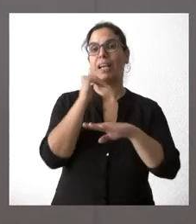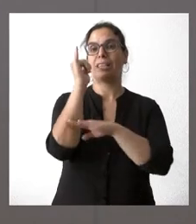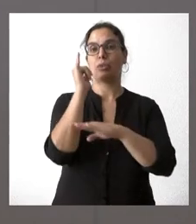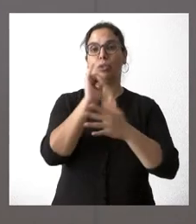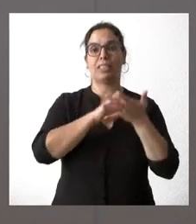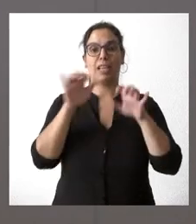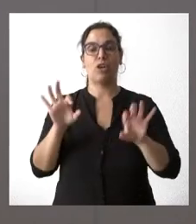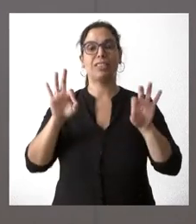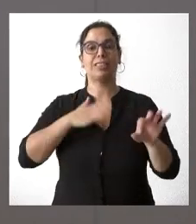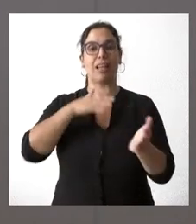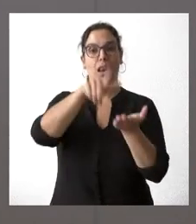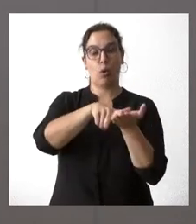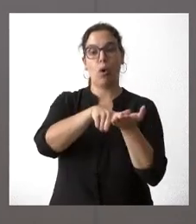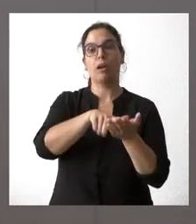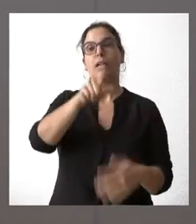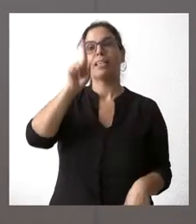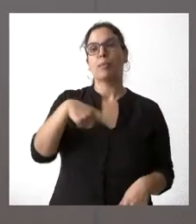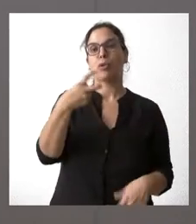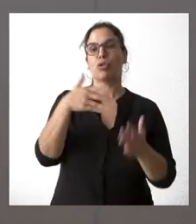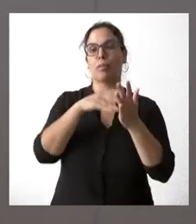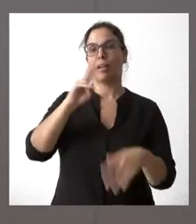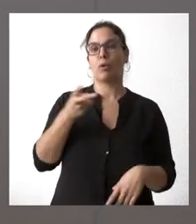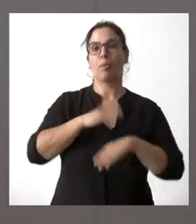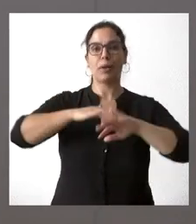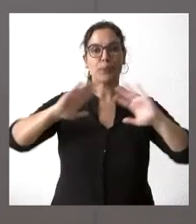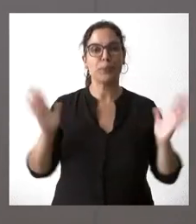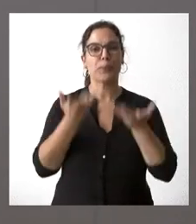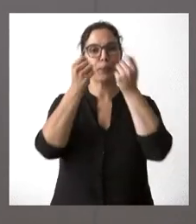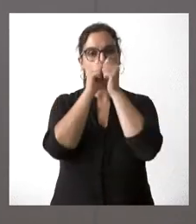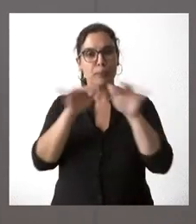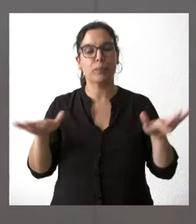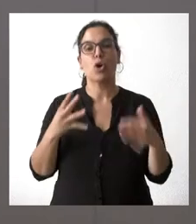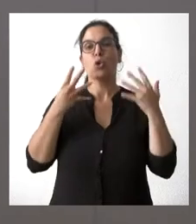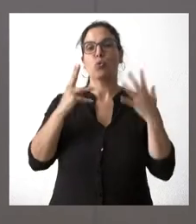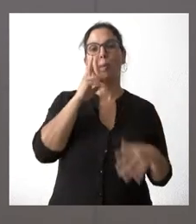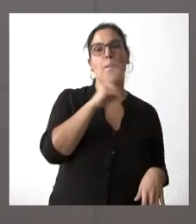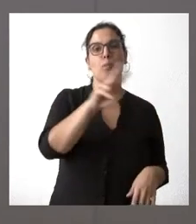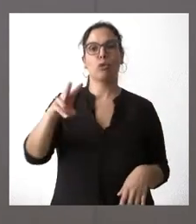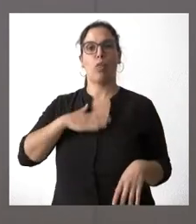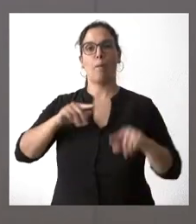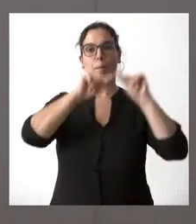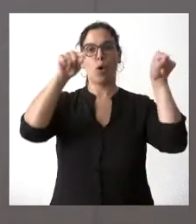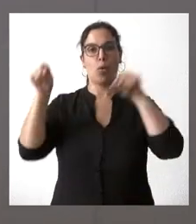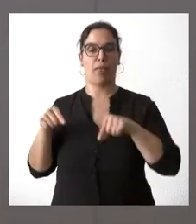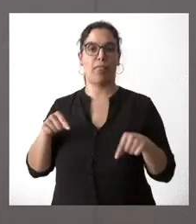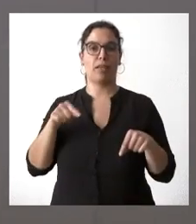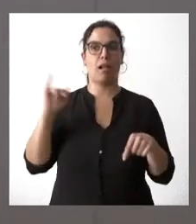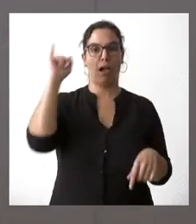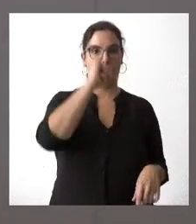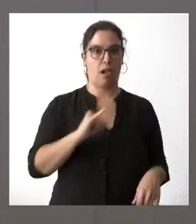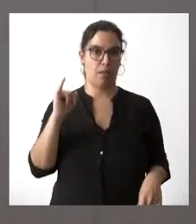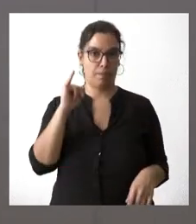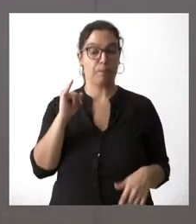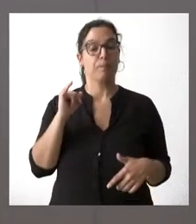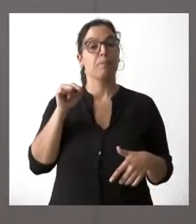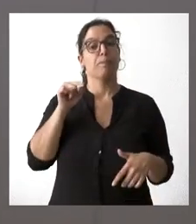Leónés de la Lengua y 200.000 euros para la promoción de los nueve museos provinciales de nuestra comunidad autónoma. Este es